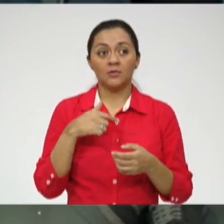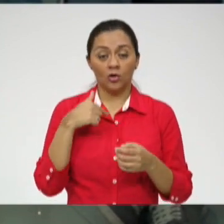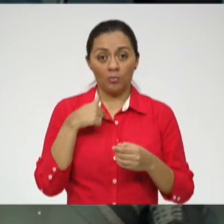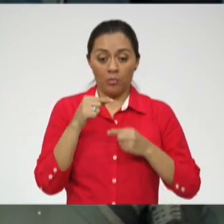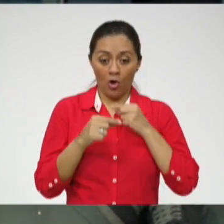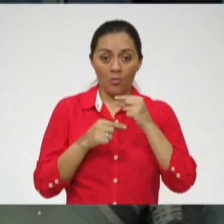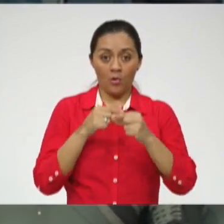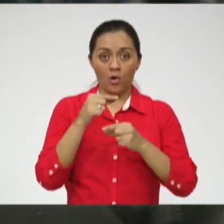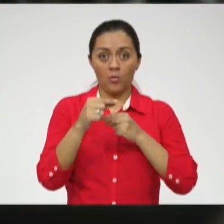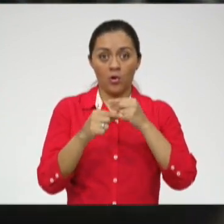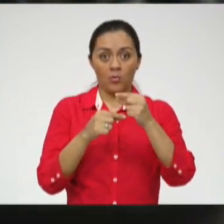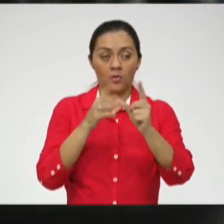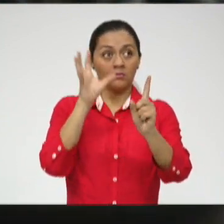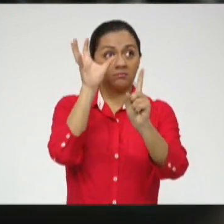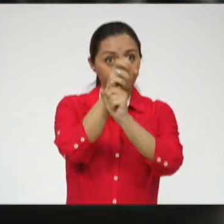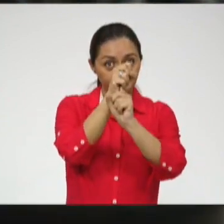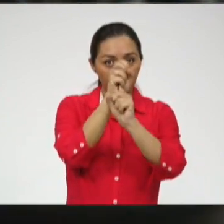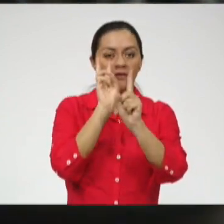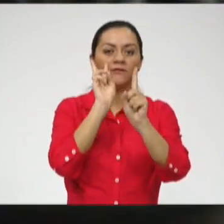ver más allá.